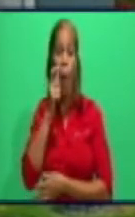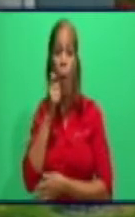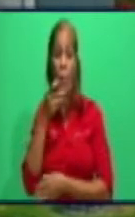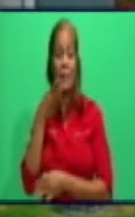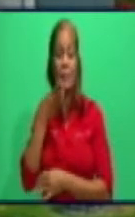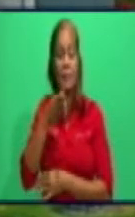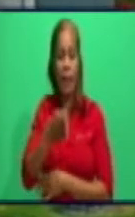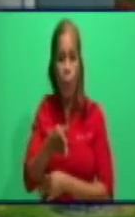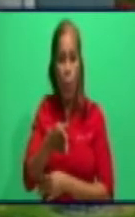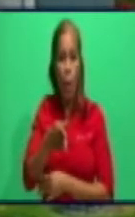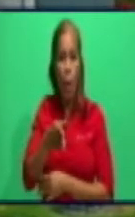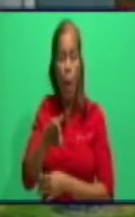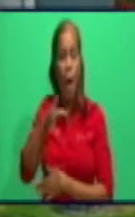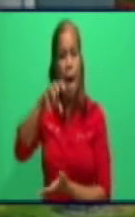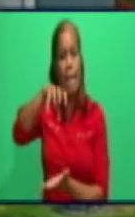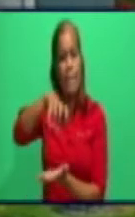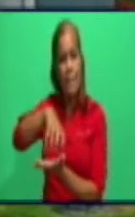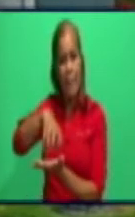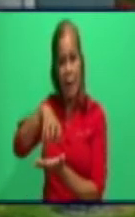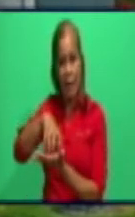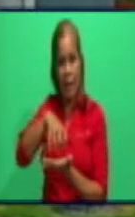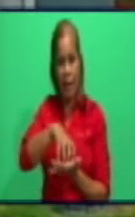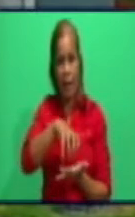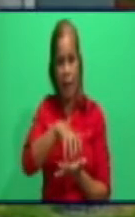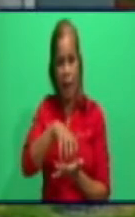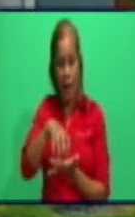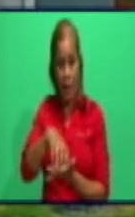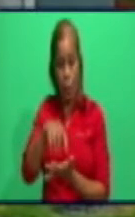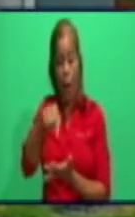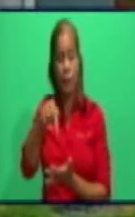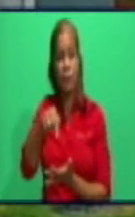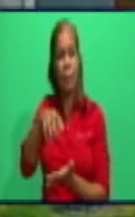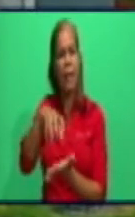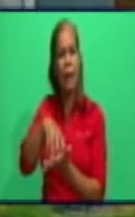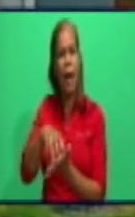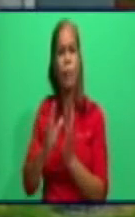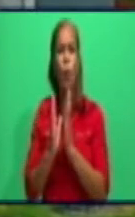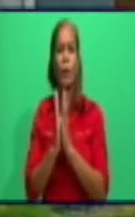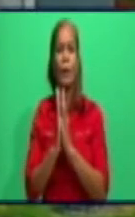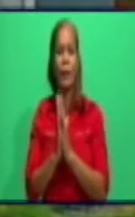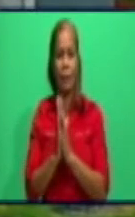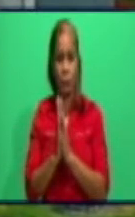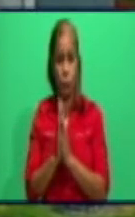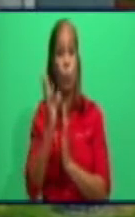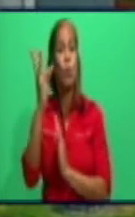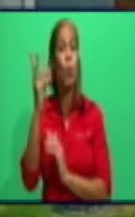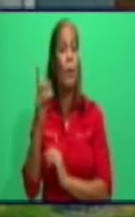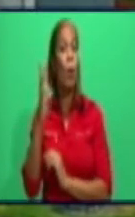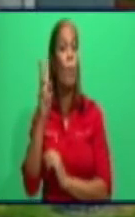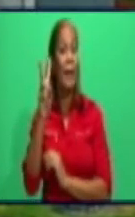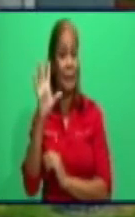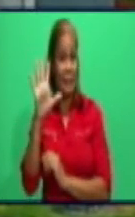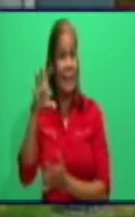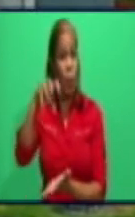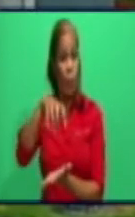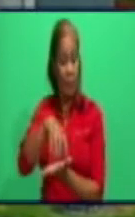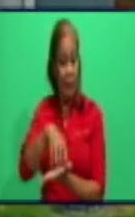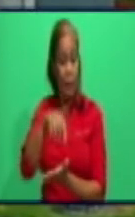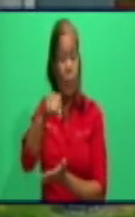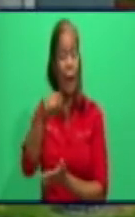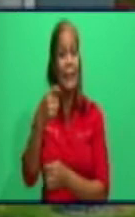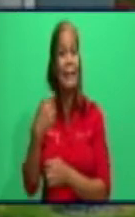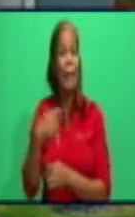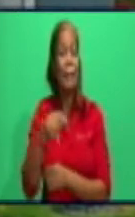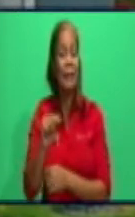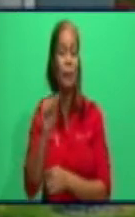la calle Parada, esquina Cisnero, en San Juan el Cristo mercado agropecuario número 25 y allí están vendiendo estos